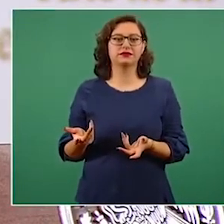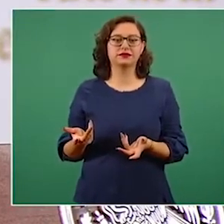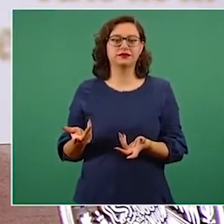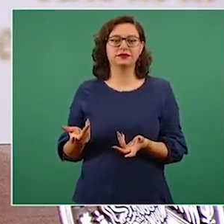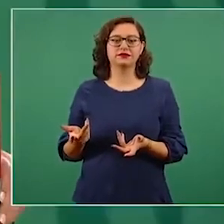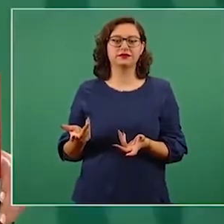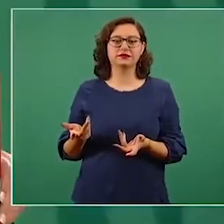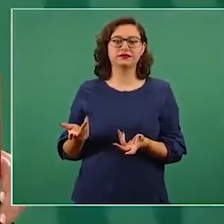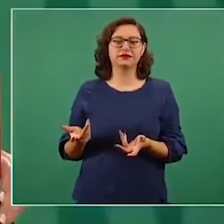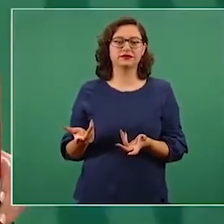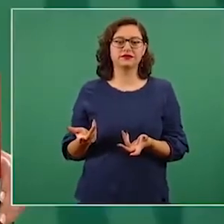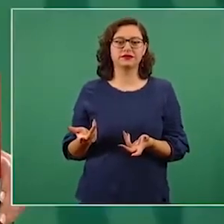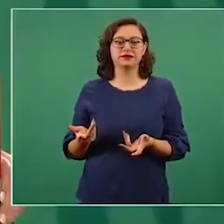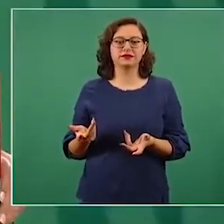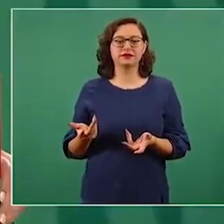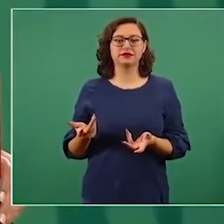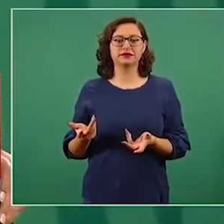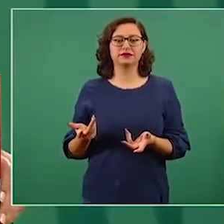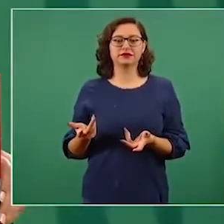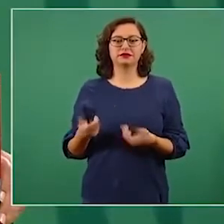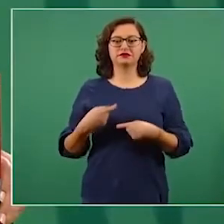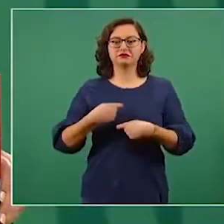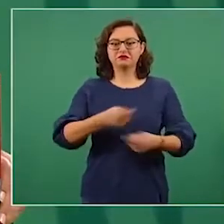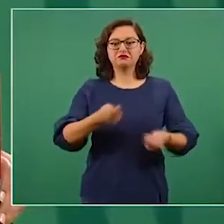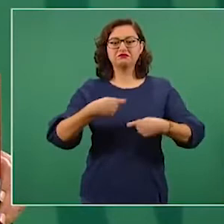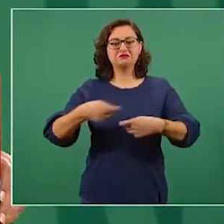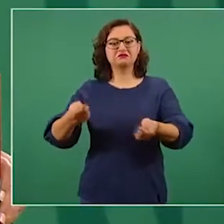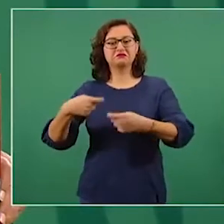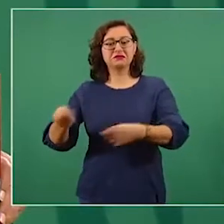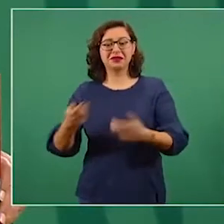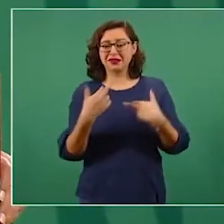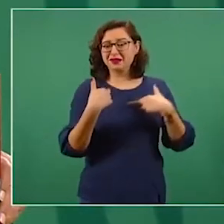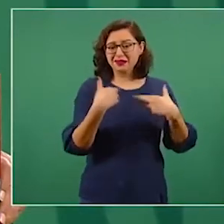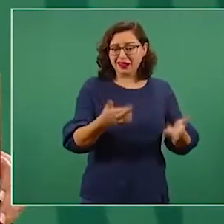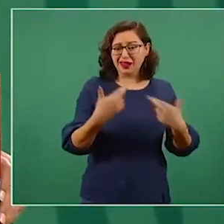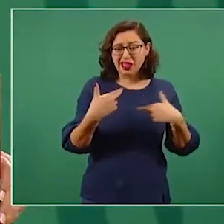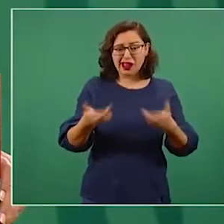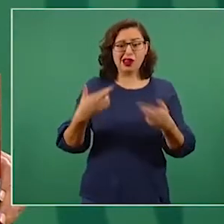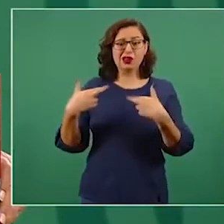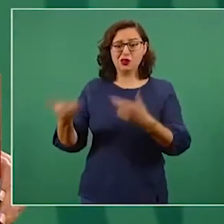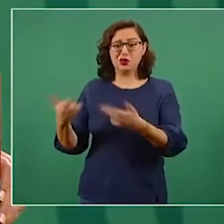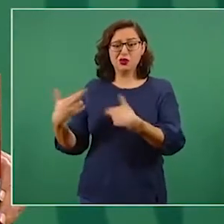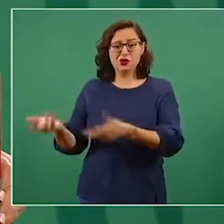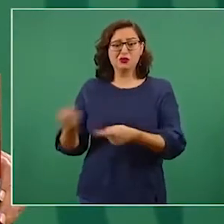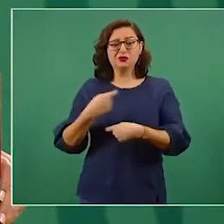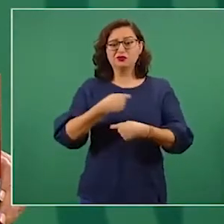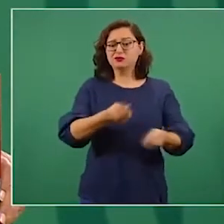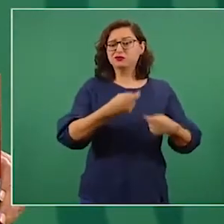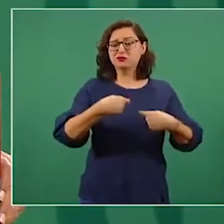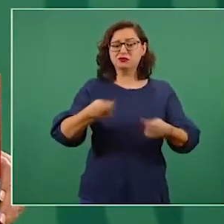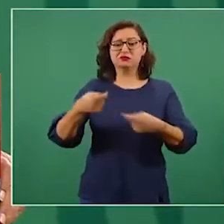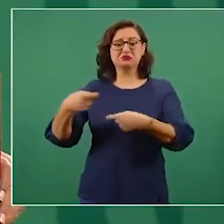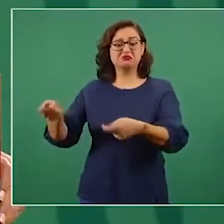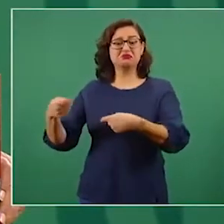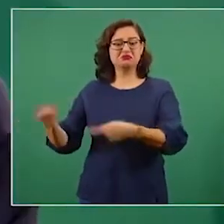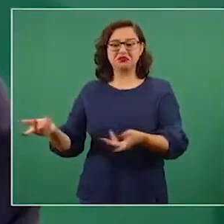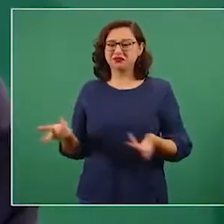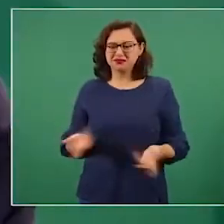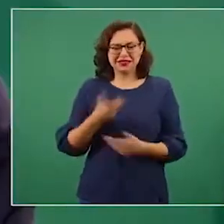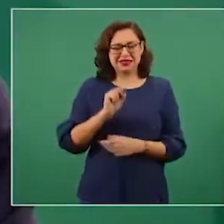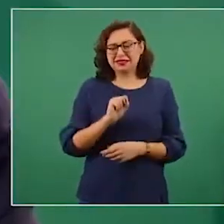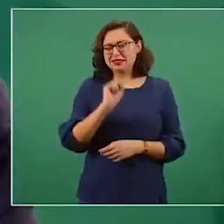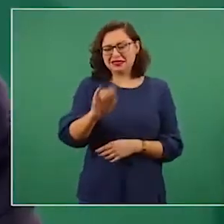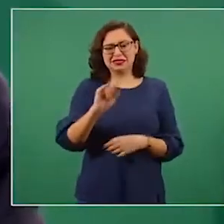aprehensión no solo contra actuales funcionarios sino también contra particulares como los acusados de emitir facturas falsas. AMLO dijo que el gobierno